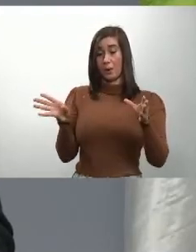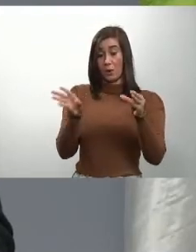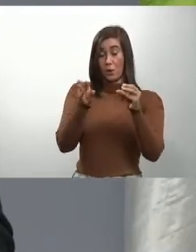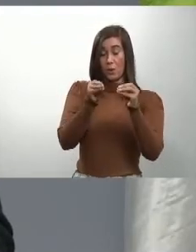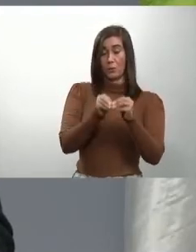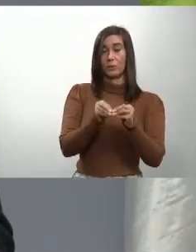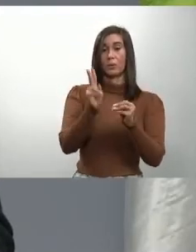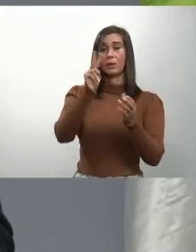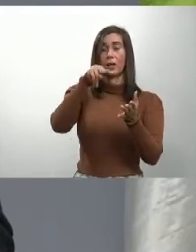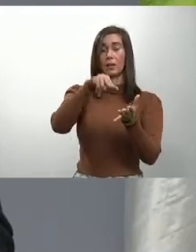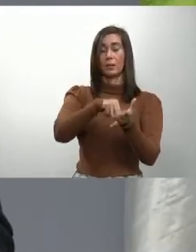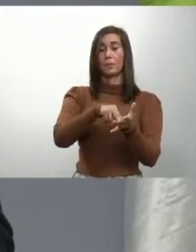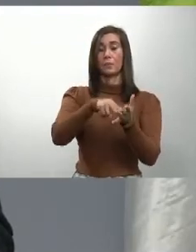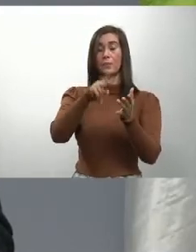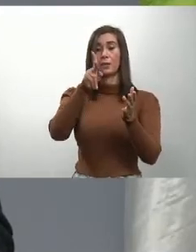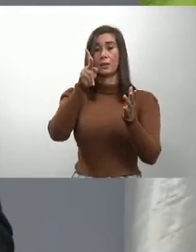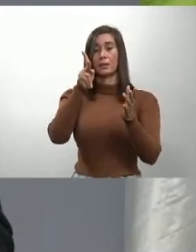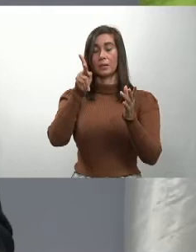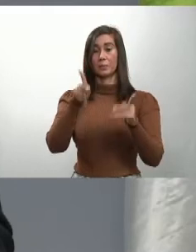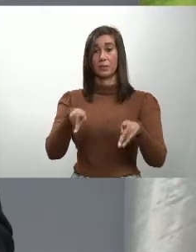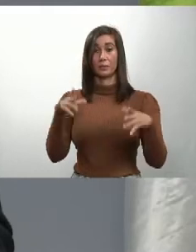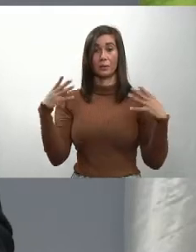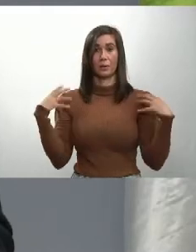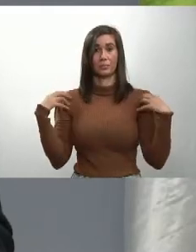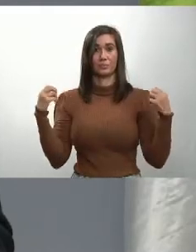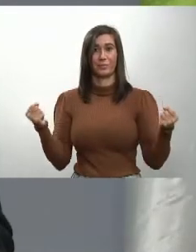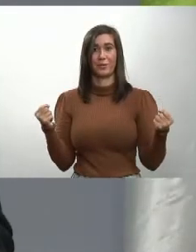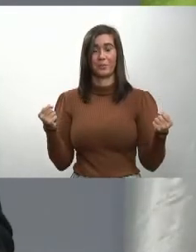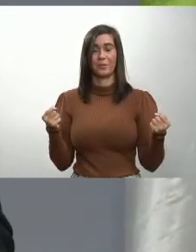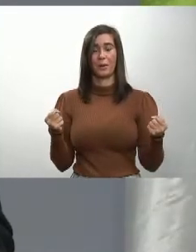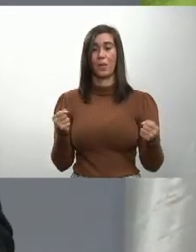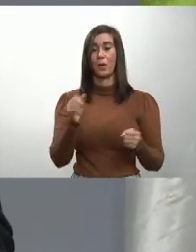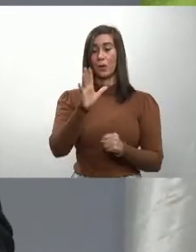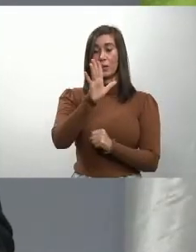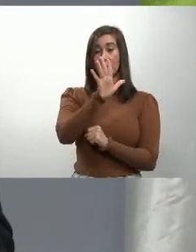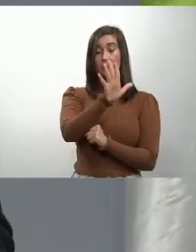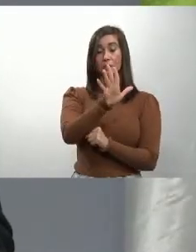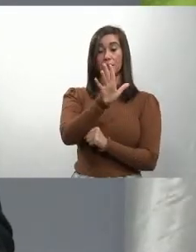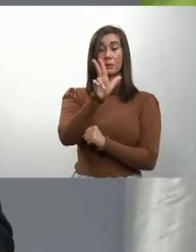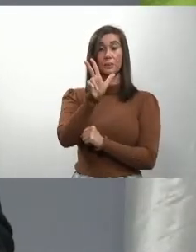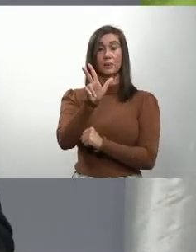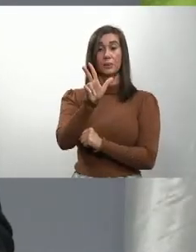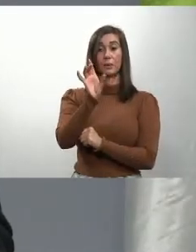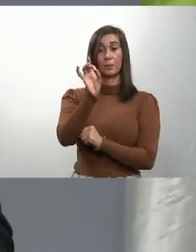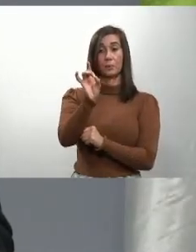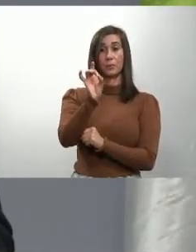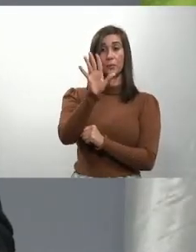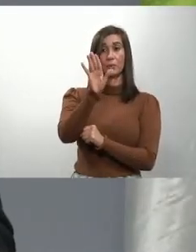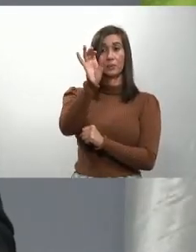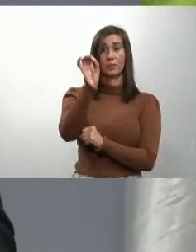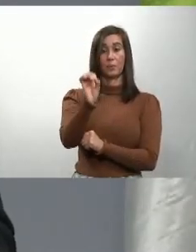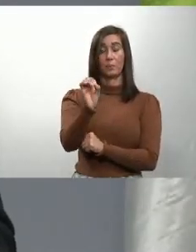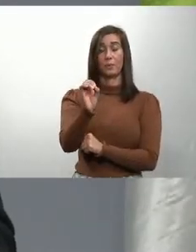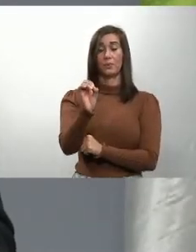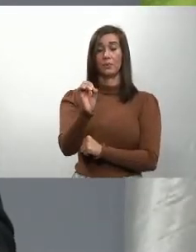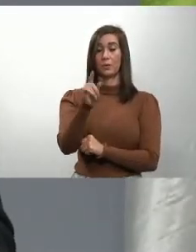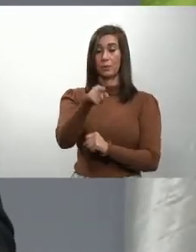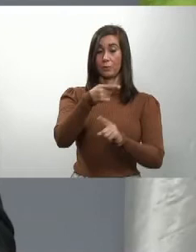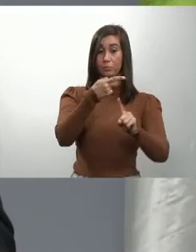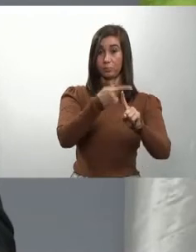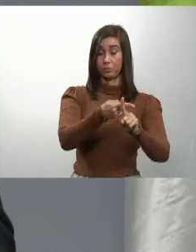.064 recuperados. El 53.35% de los casos confirmados